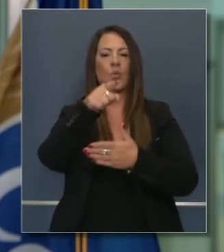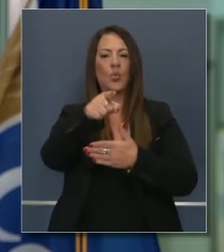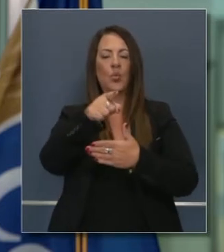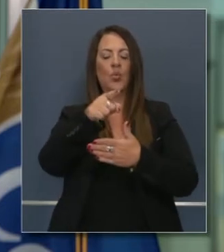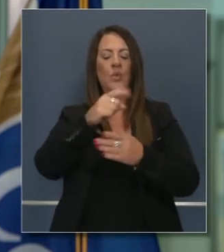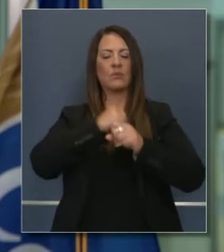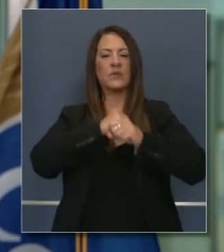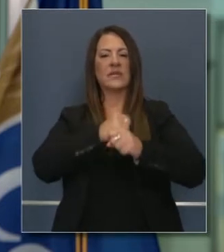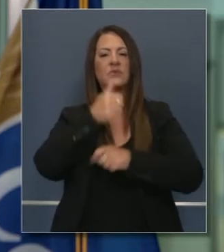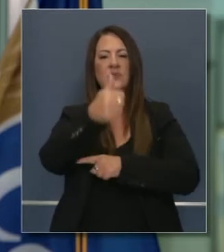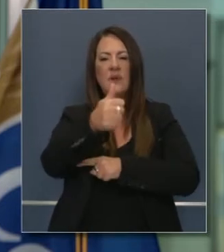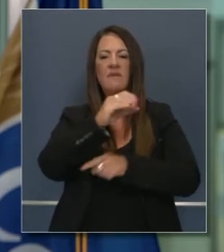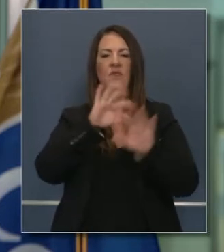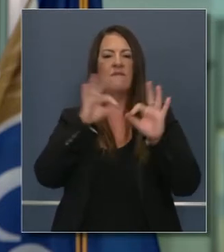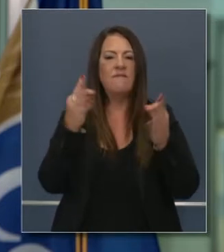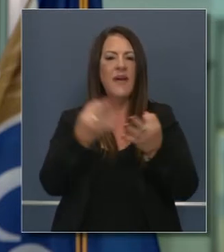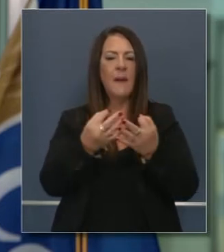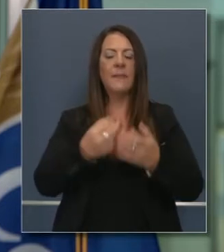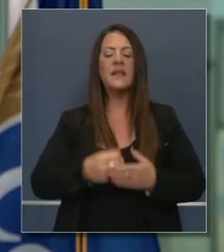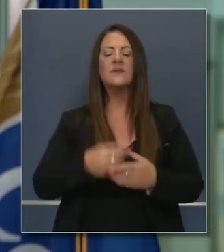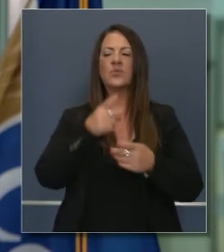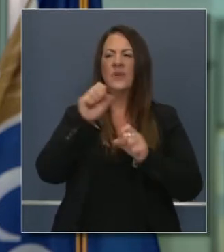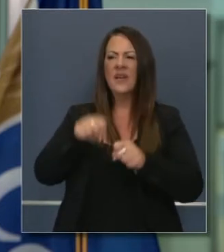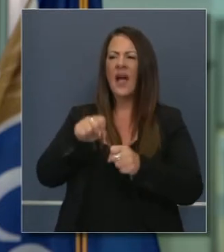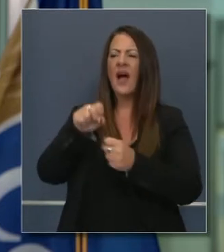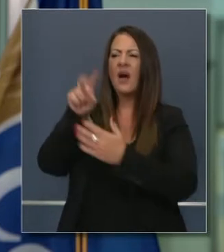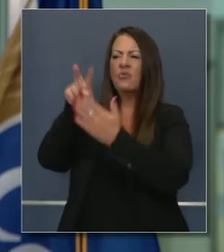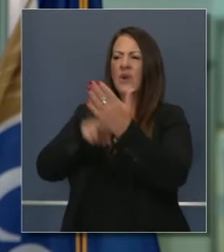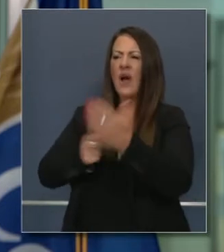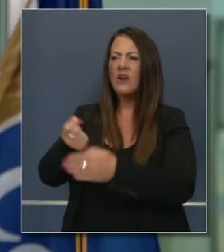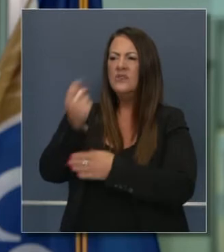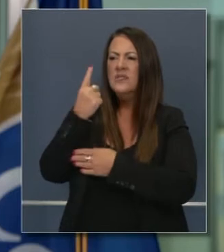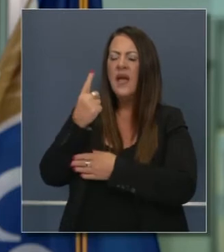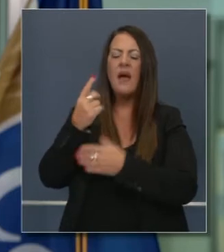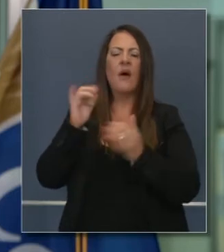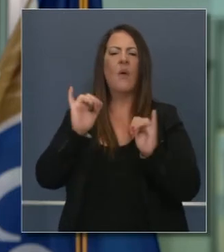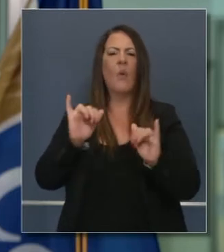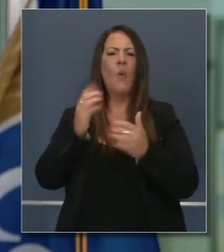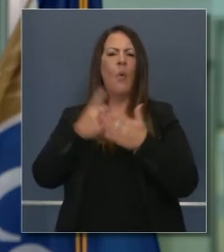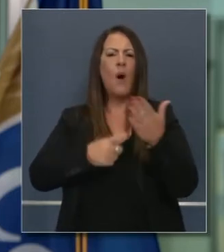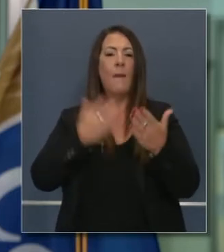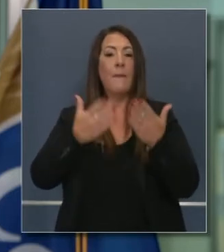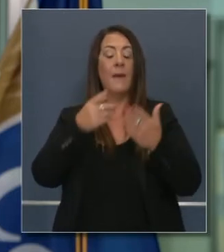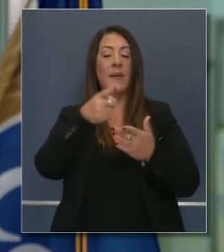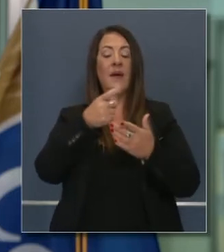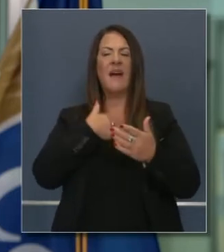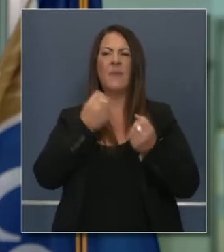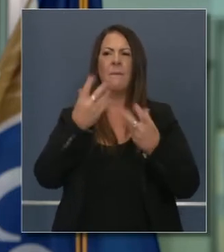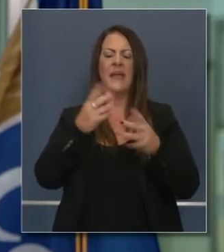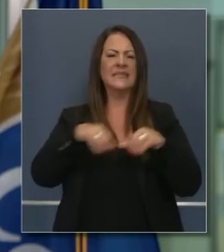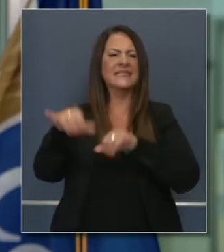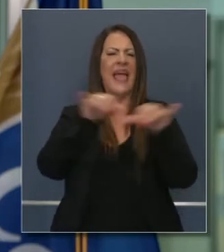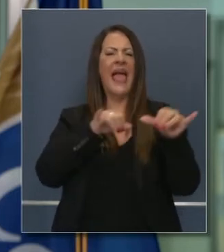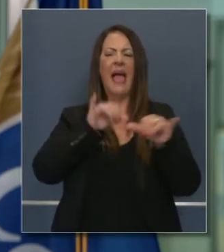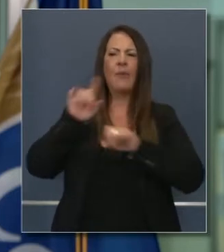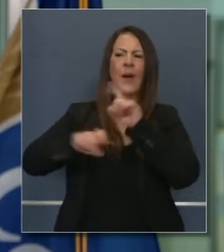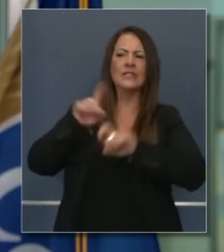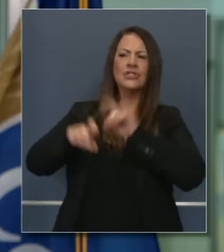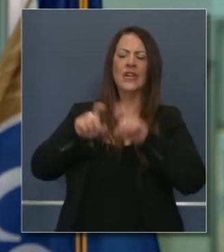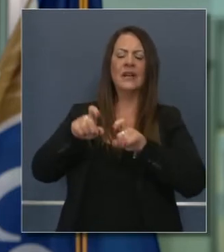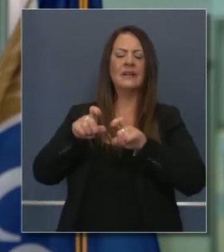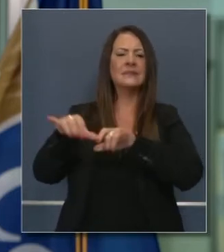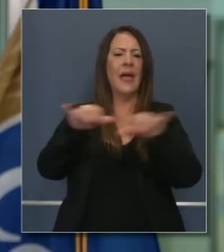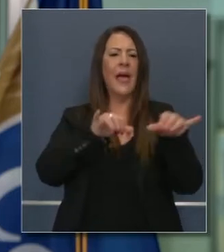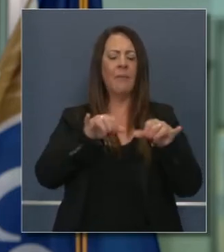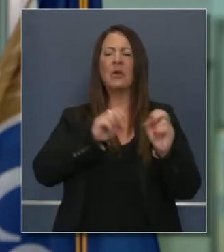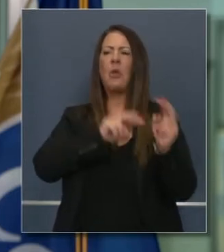usted y su familia tenga la habilidad de navegar a algunas de las preguntas que se hacen más frecuentemente en cuanto